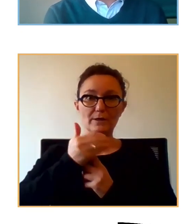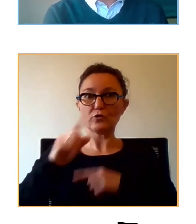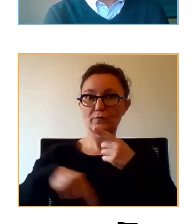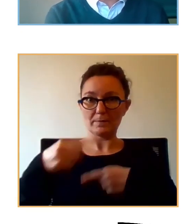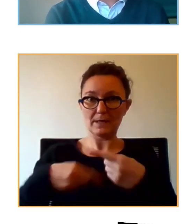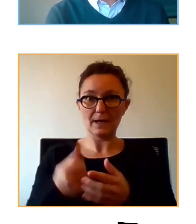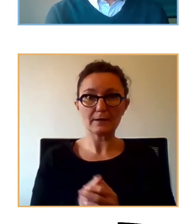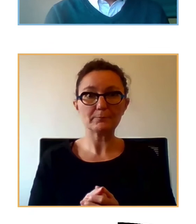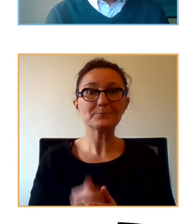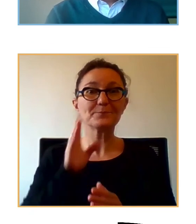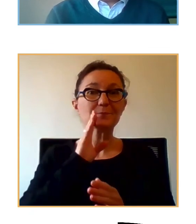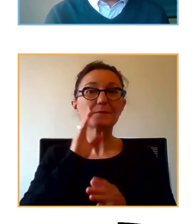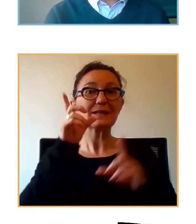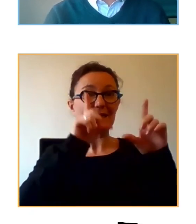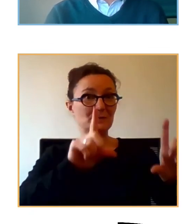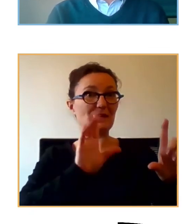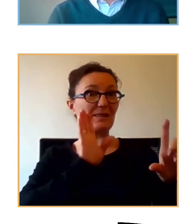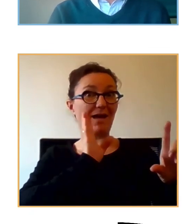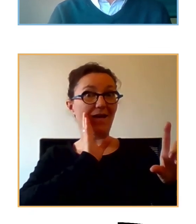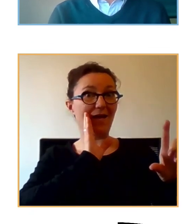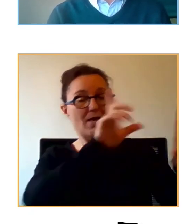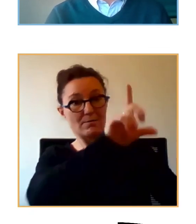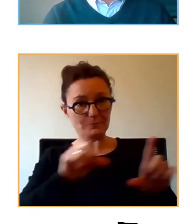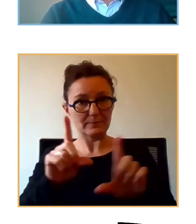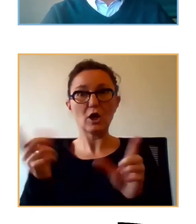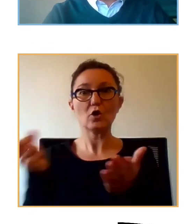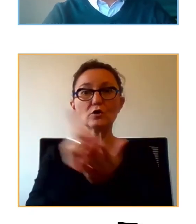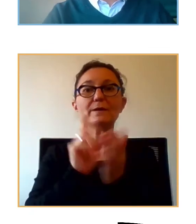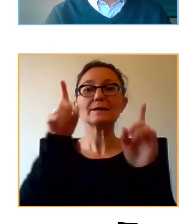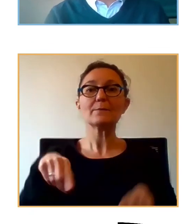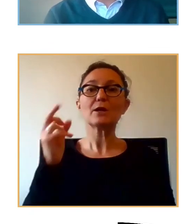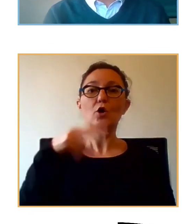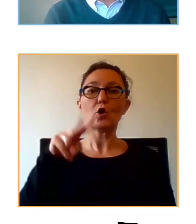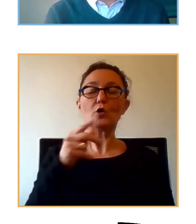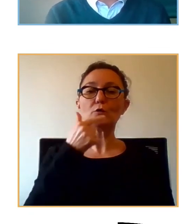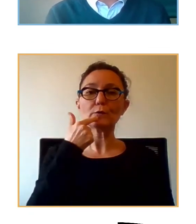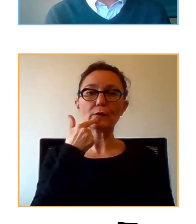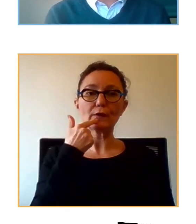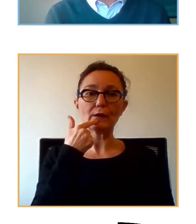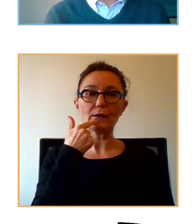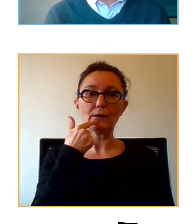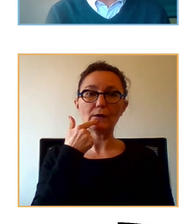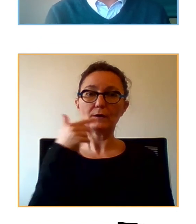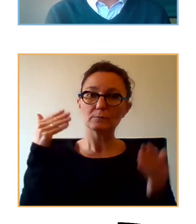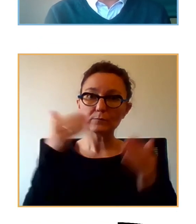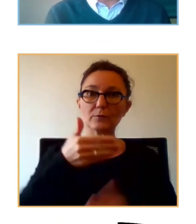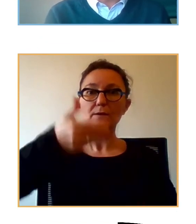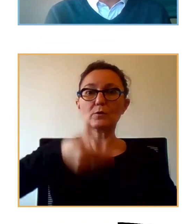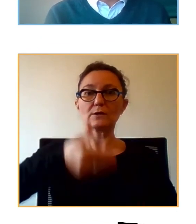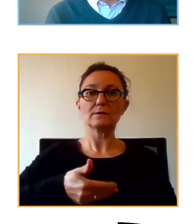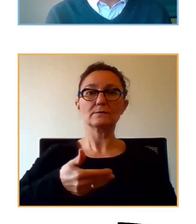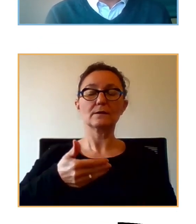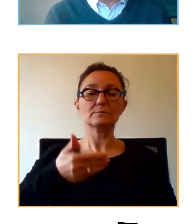una transparencia anterior, y en este caso de las Naciones Unidas, hace falta una inversión urgente en servicios de salud mental.